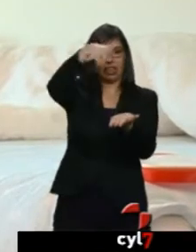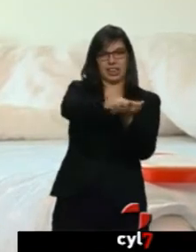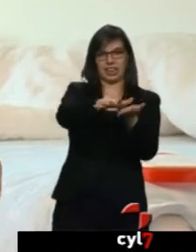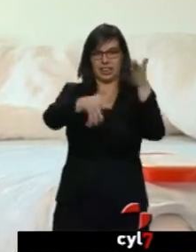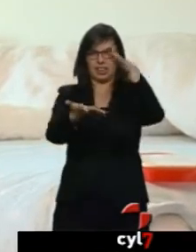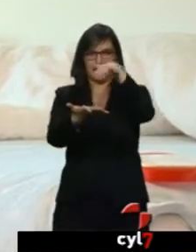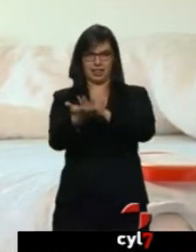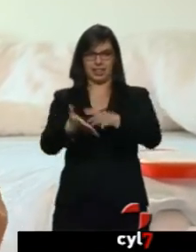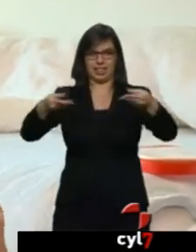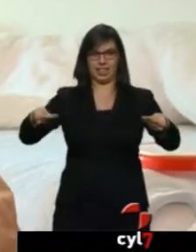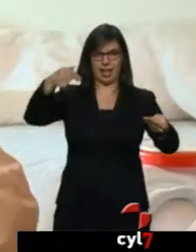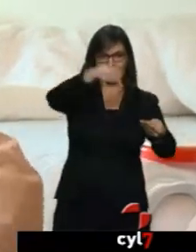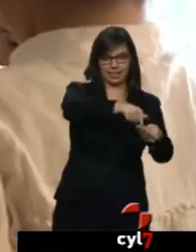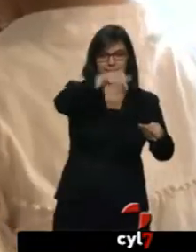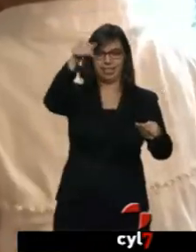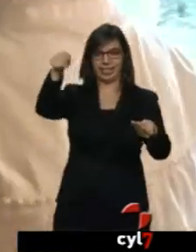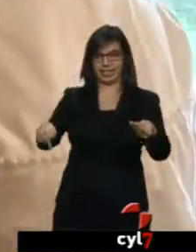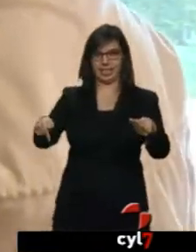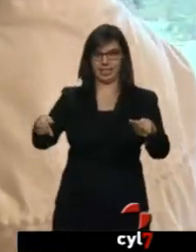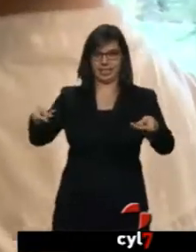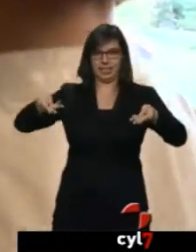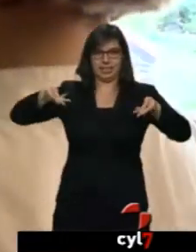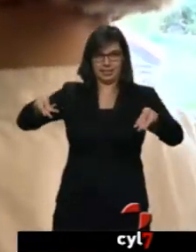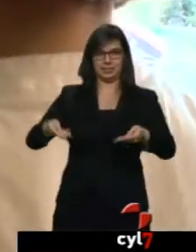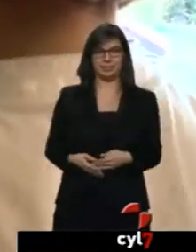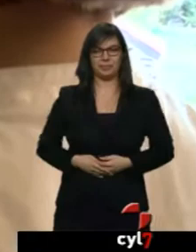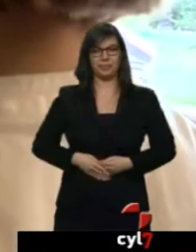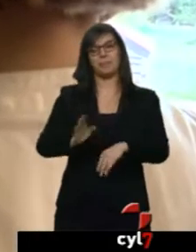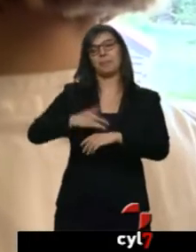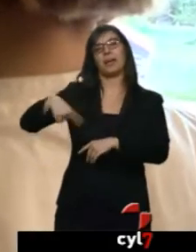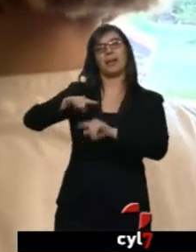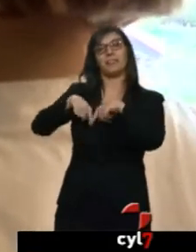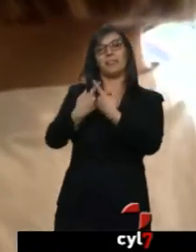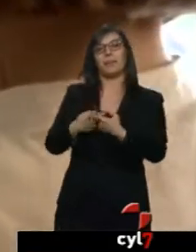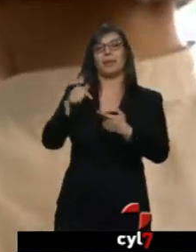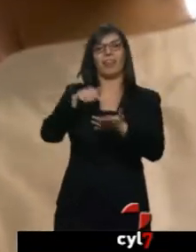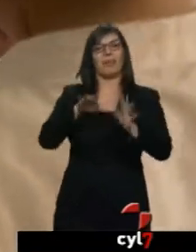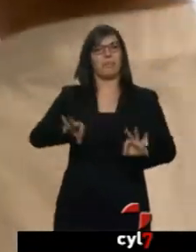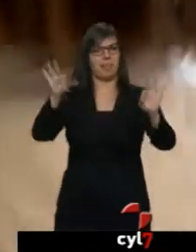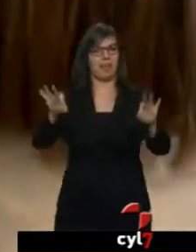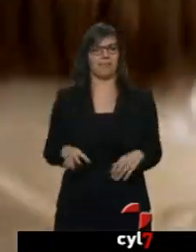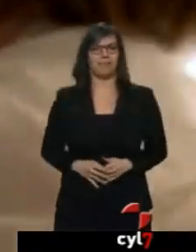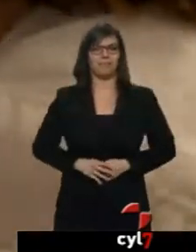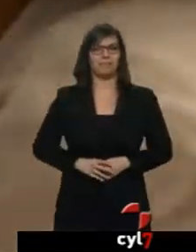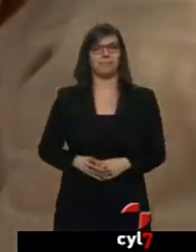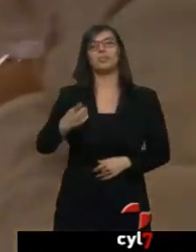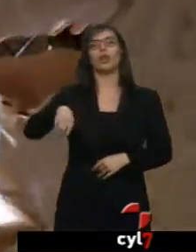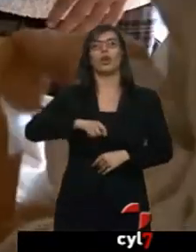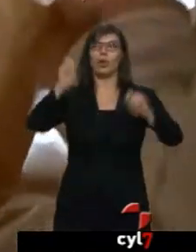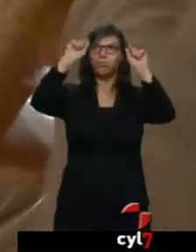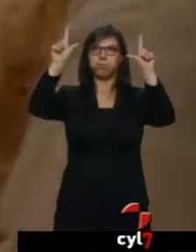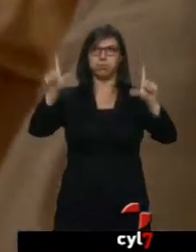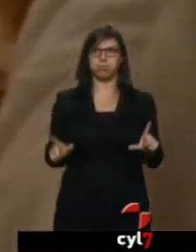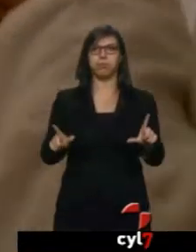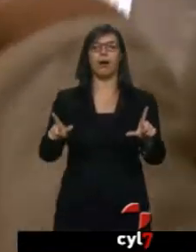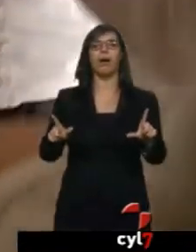Aquí y aquí. Para esta familia hoy es un día especial. Tenemos una pantalla y con un disco duro ponemos una